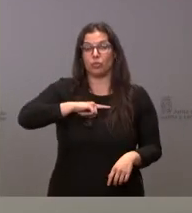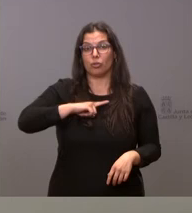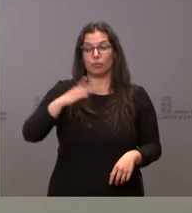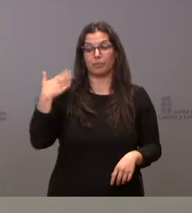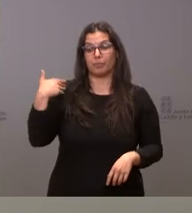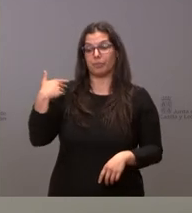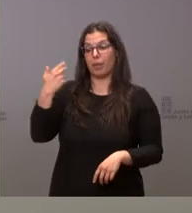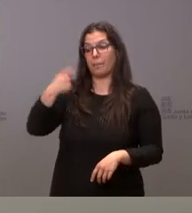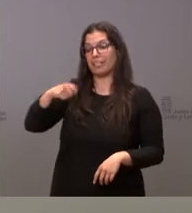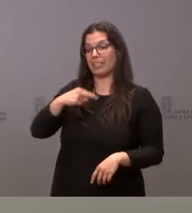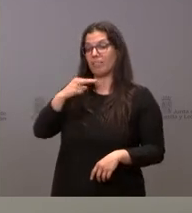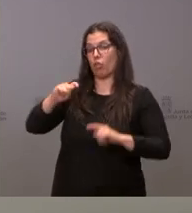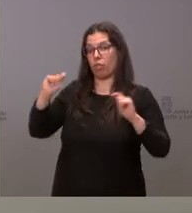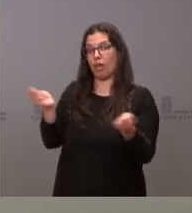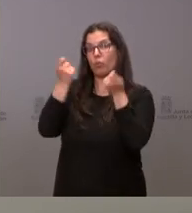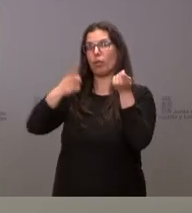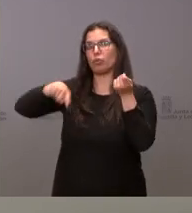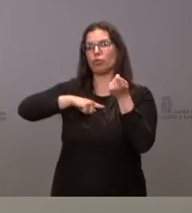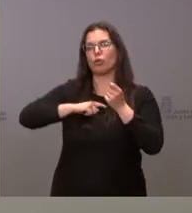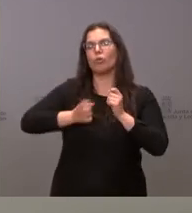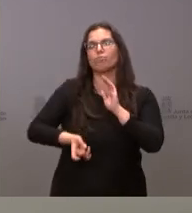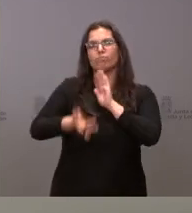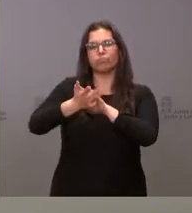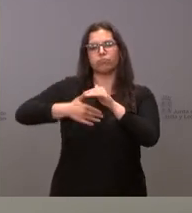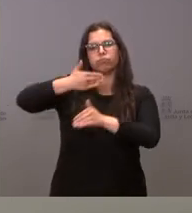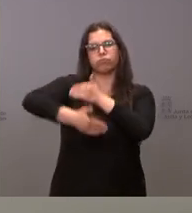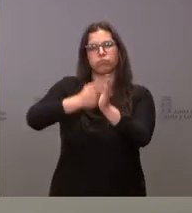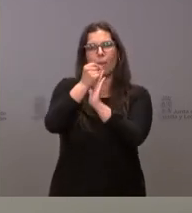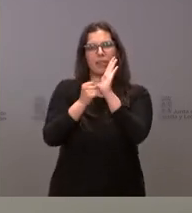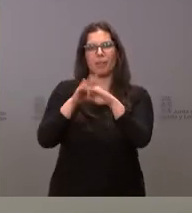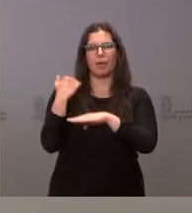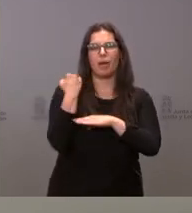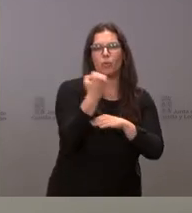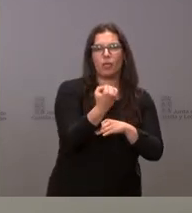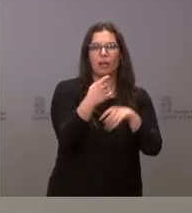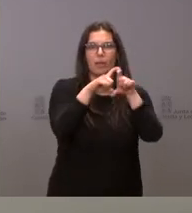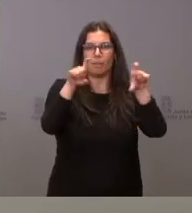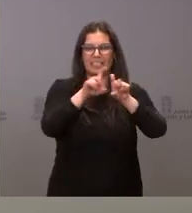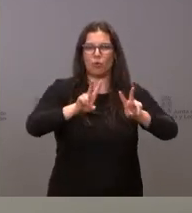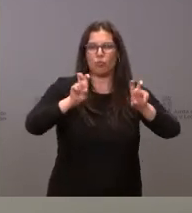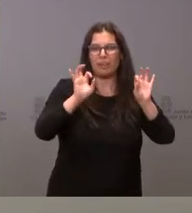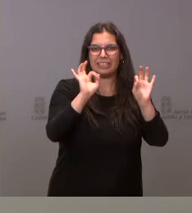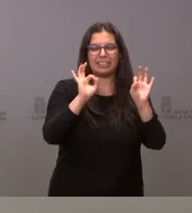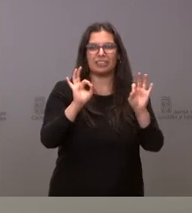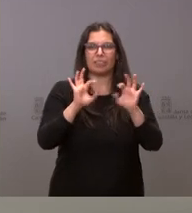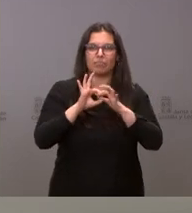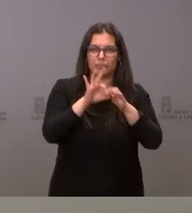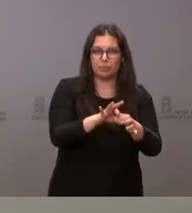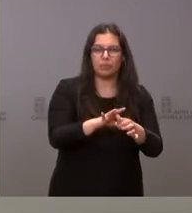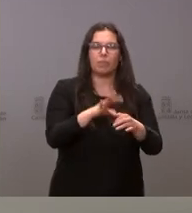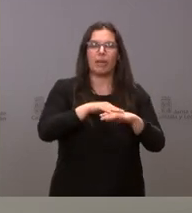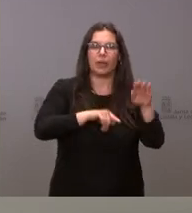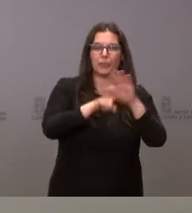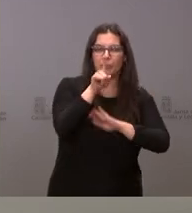anunció el presidente, hemos puesto en marcha algunas medidas de apoyo a las empresas nuevas y específicas vinculadas a la recuperación